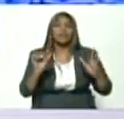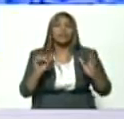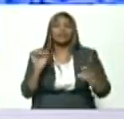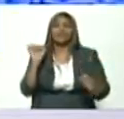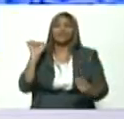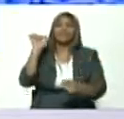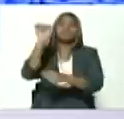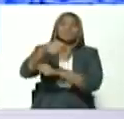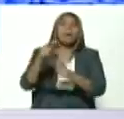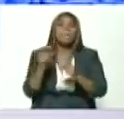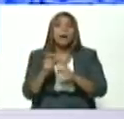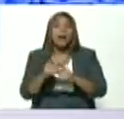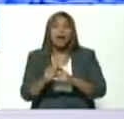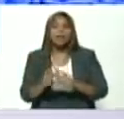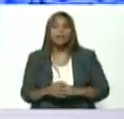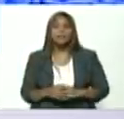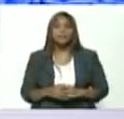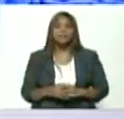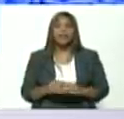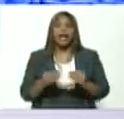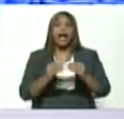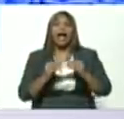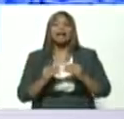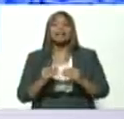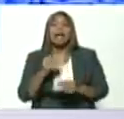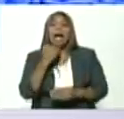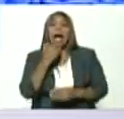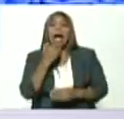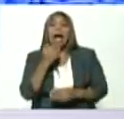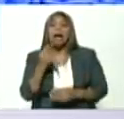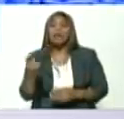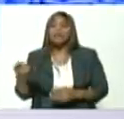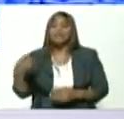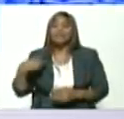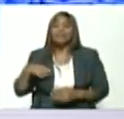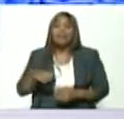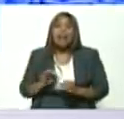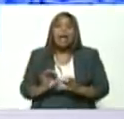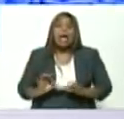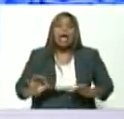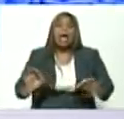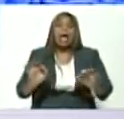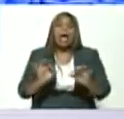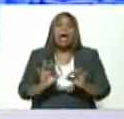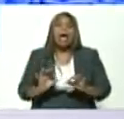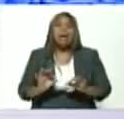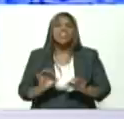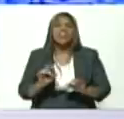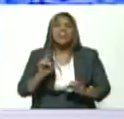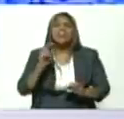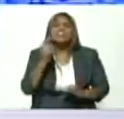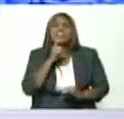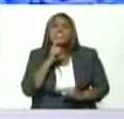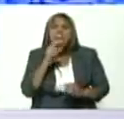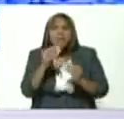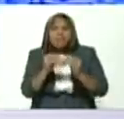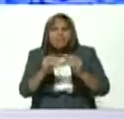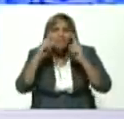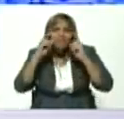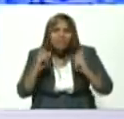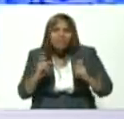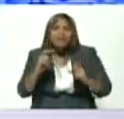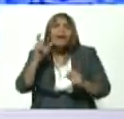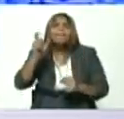hacer algo con nada eso solo lo sabe hacer quien trabaja quien